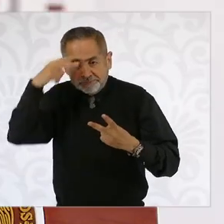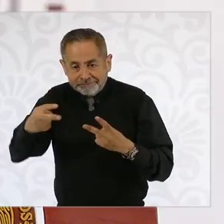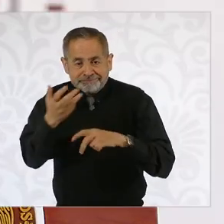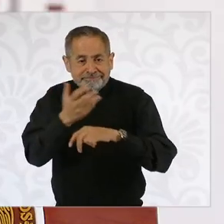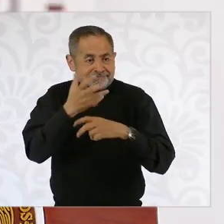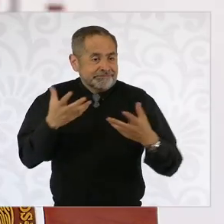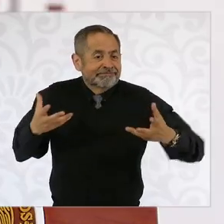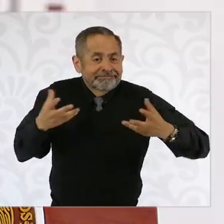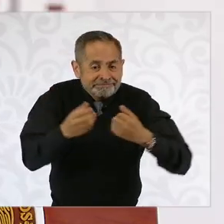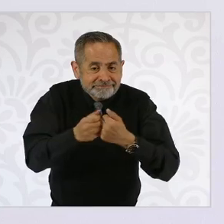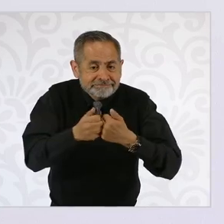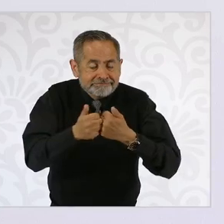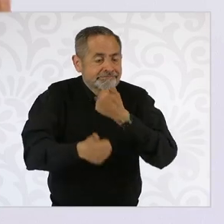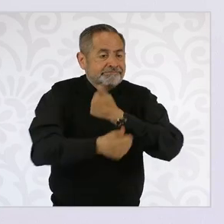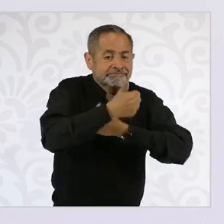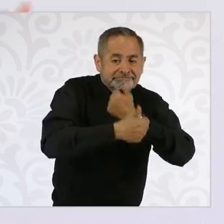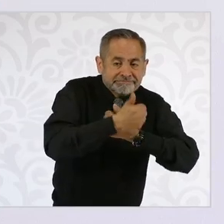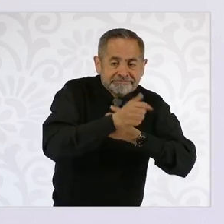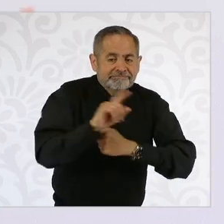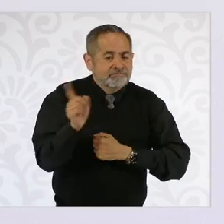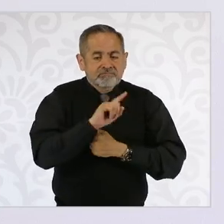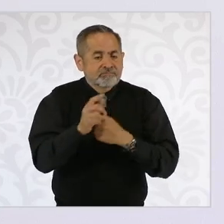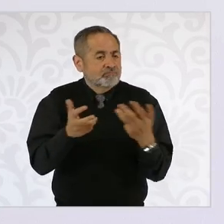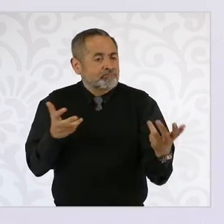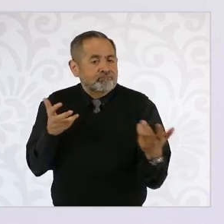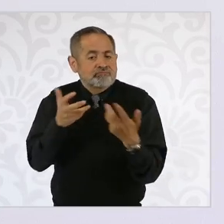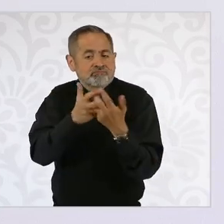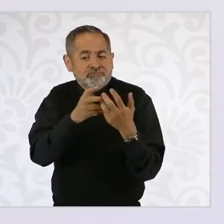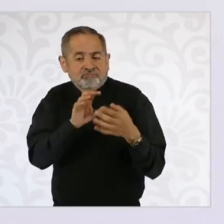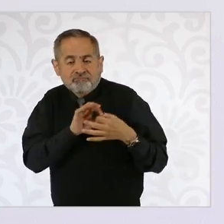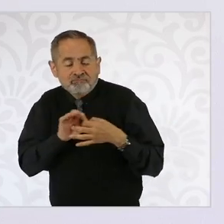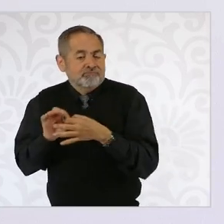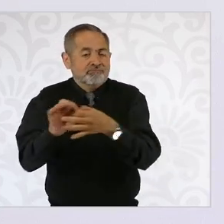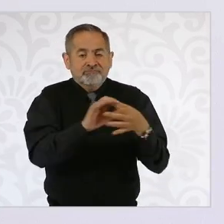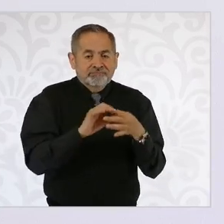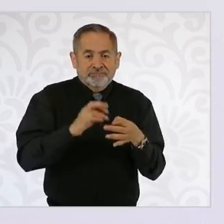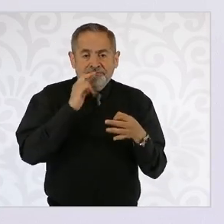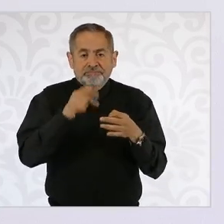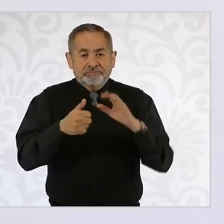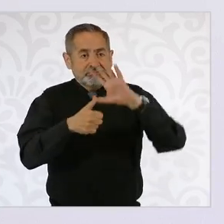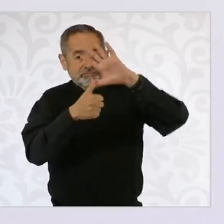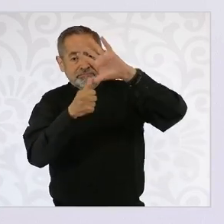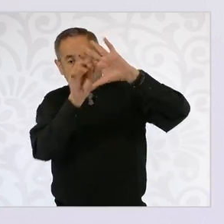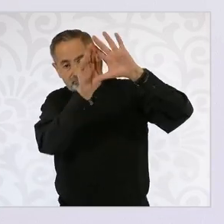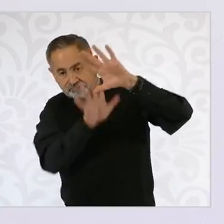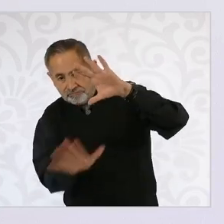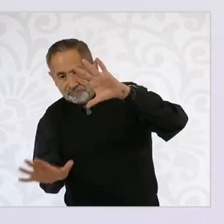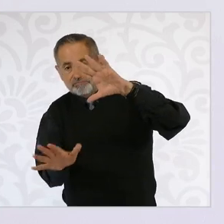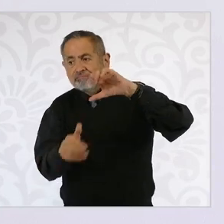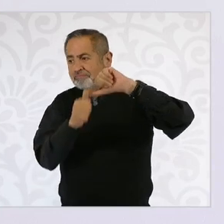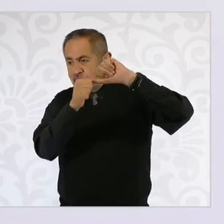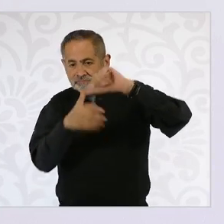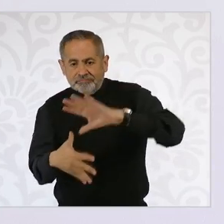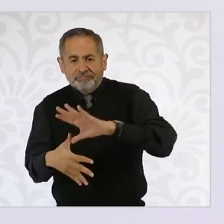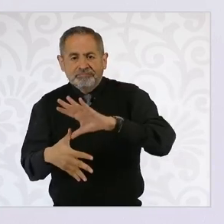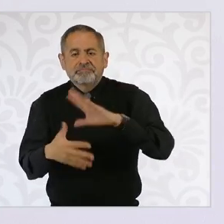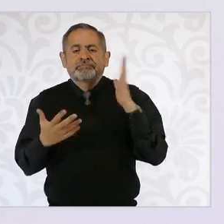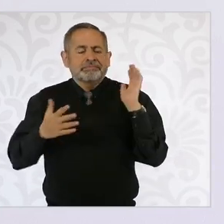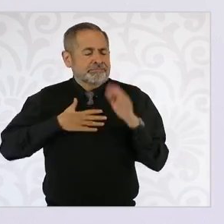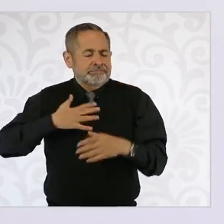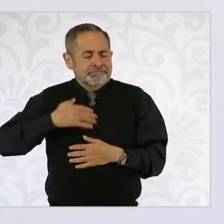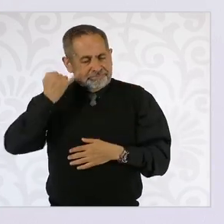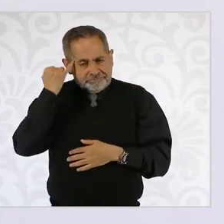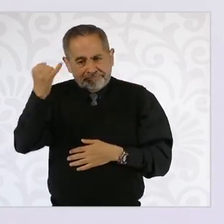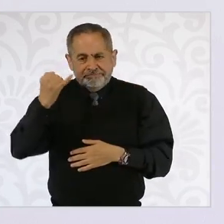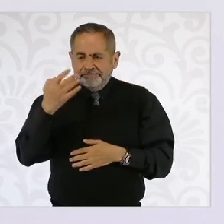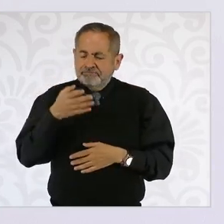competimos y que además este esfuerzo debe irse hacia todo el continente. Entonces, esa va a seguir siendo nuestra